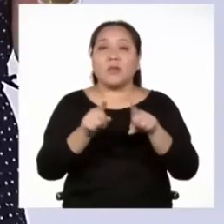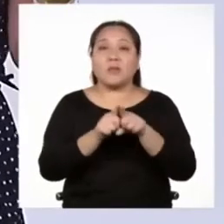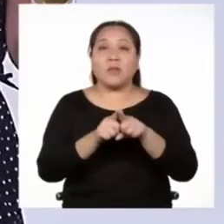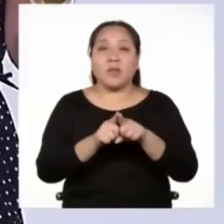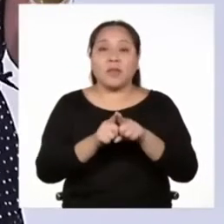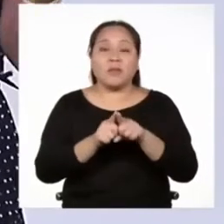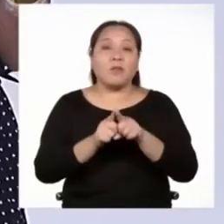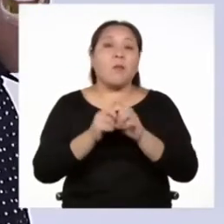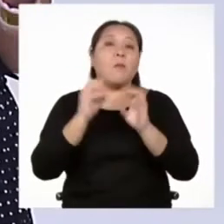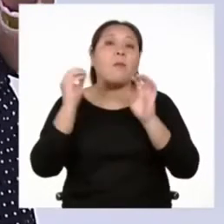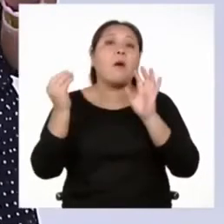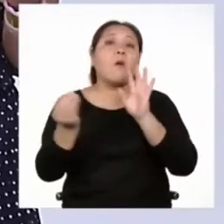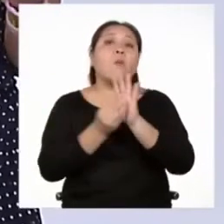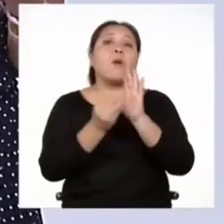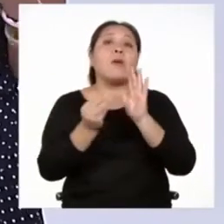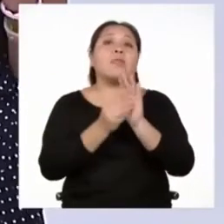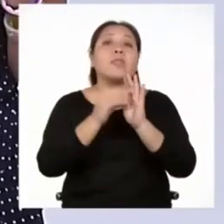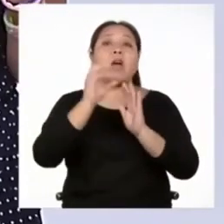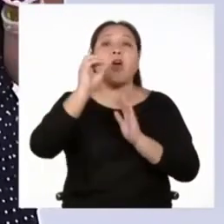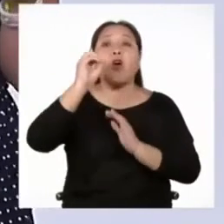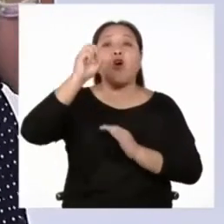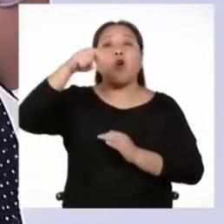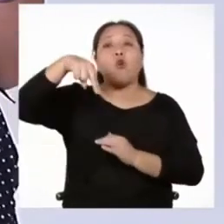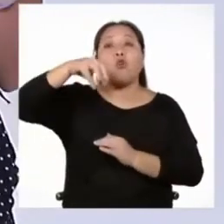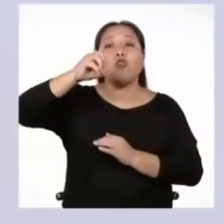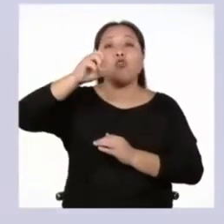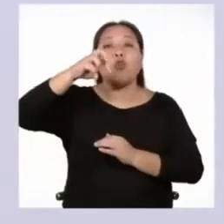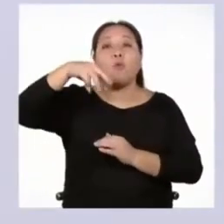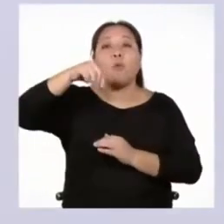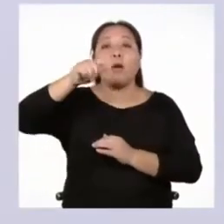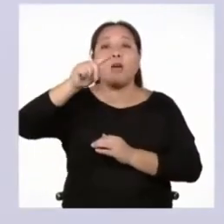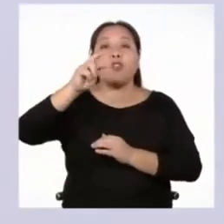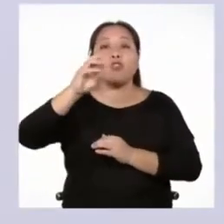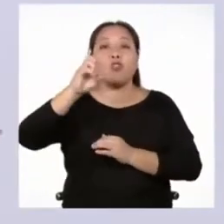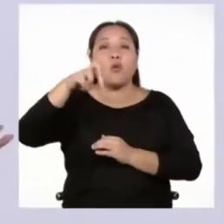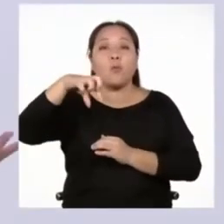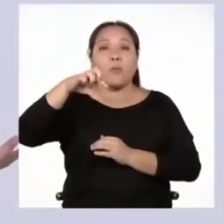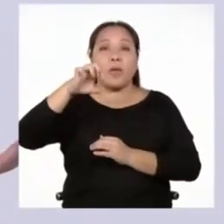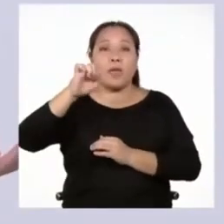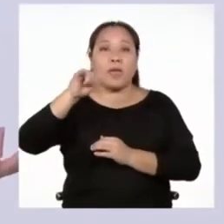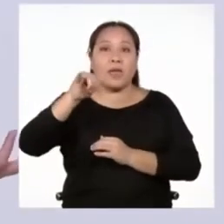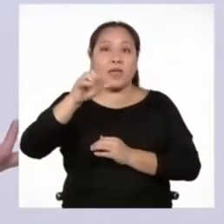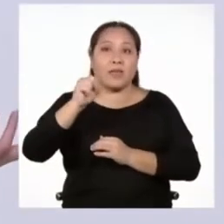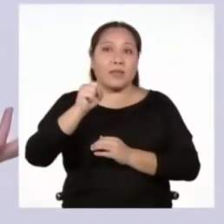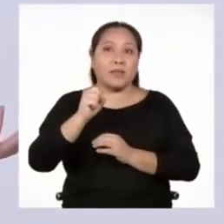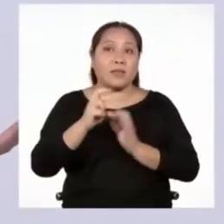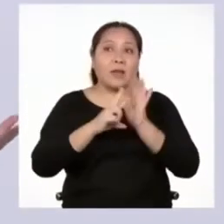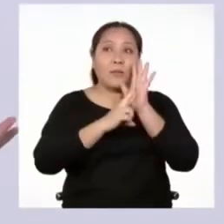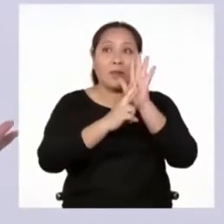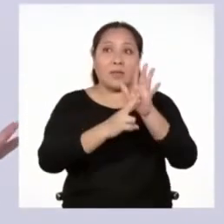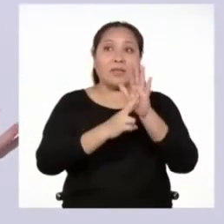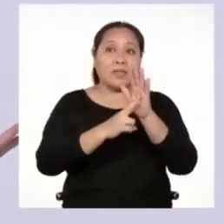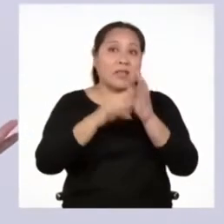onomatopeyas, es decir, las palabras que representan los sonidos.